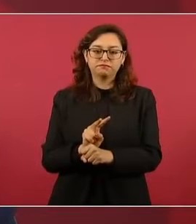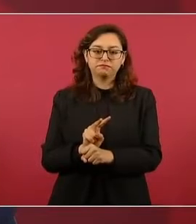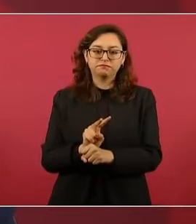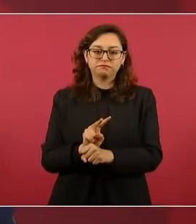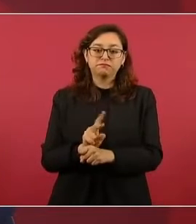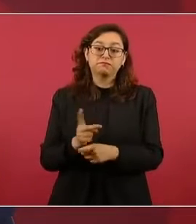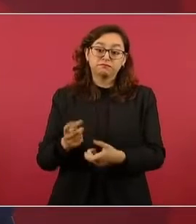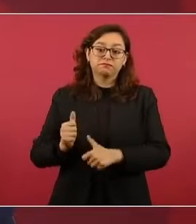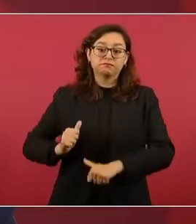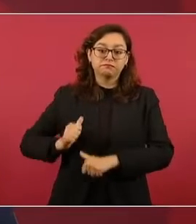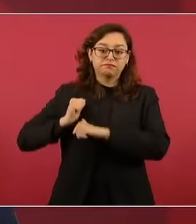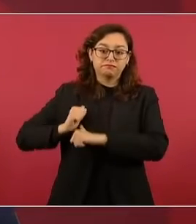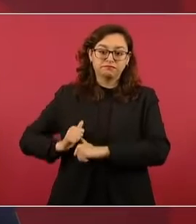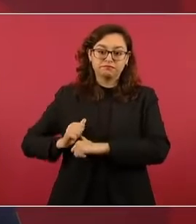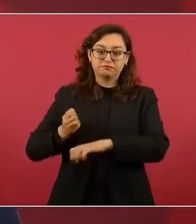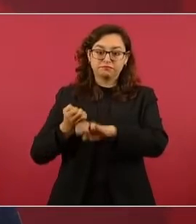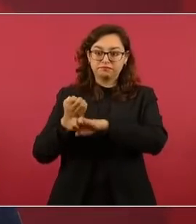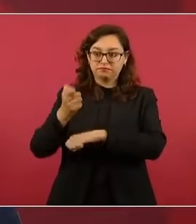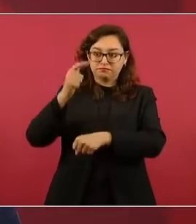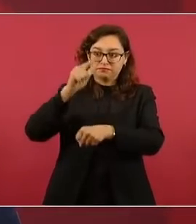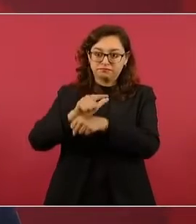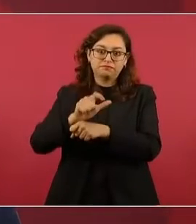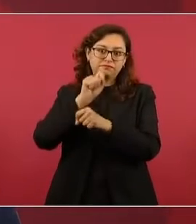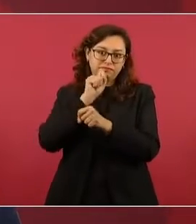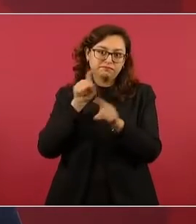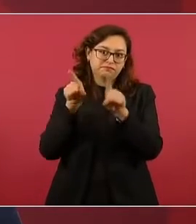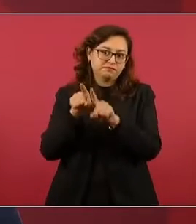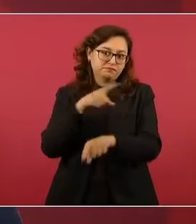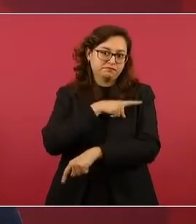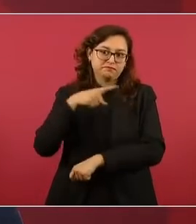las autoridades locales.